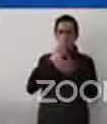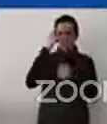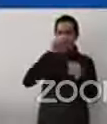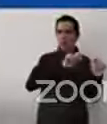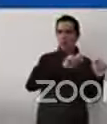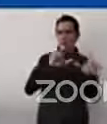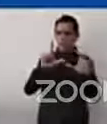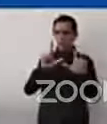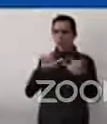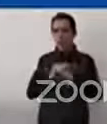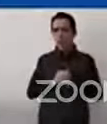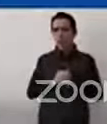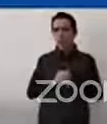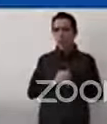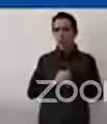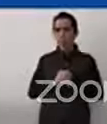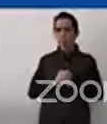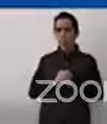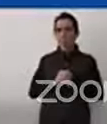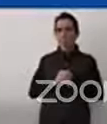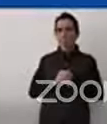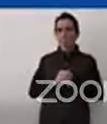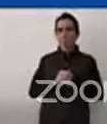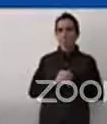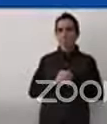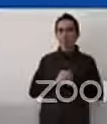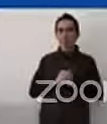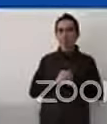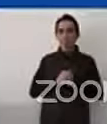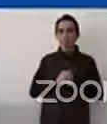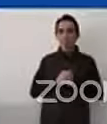atrás, por favor, Dorian, o quien está en el control.